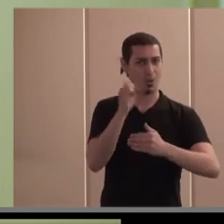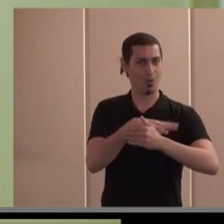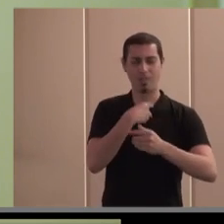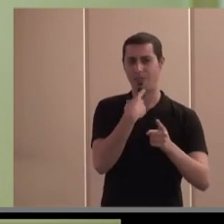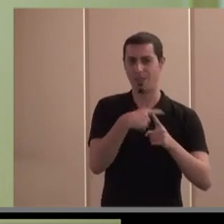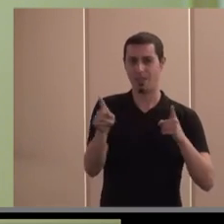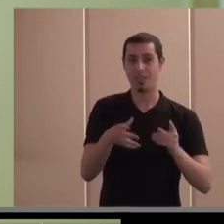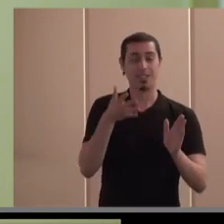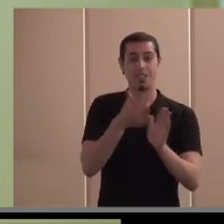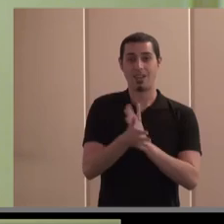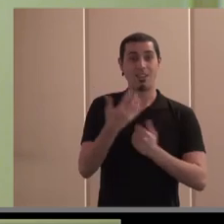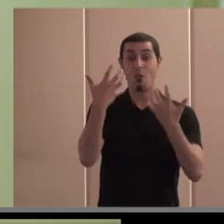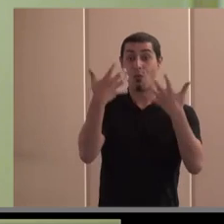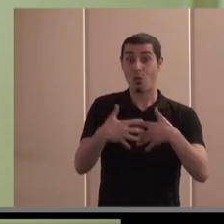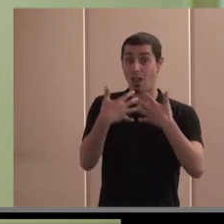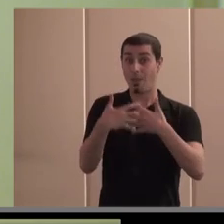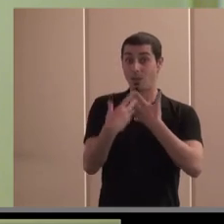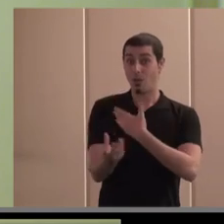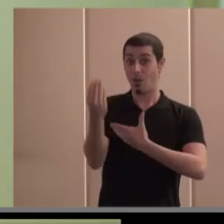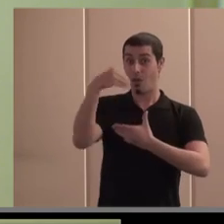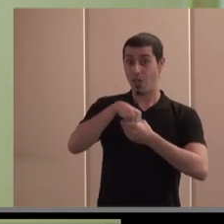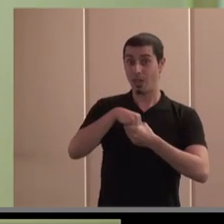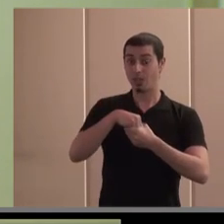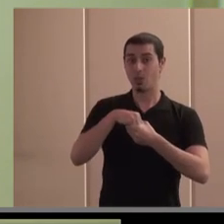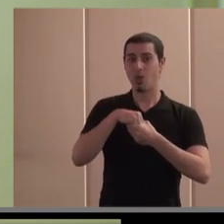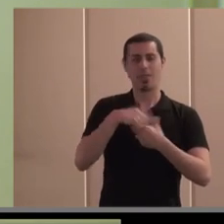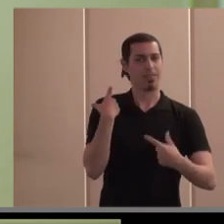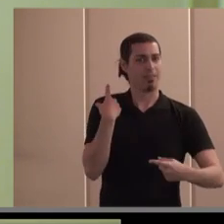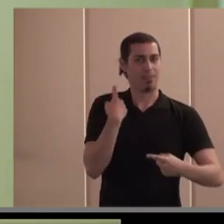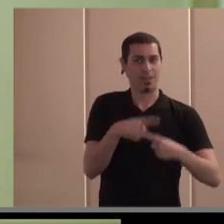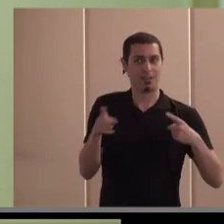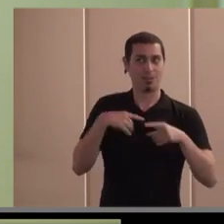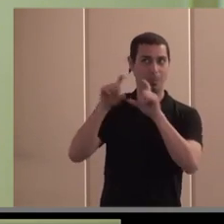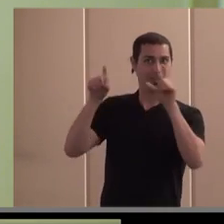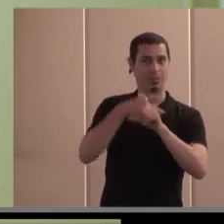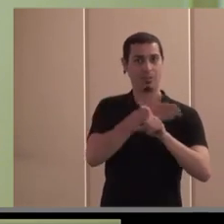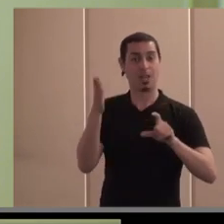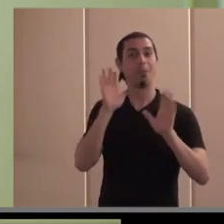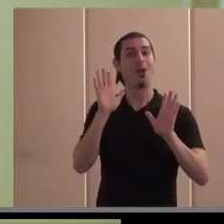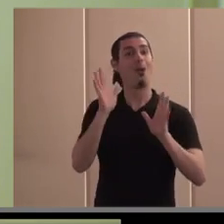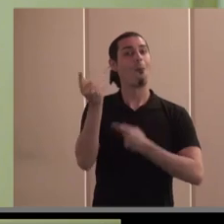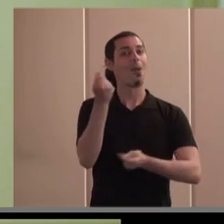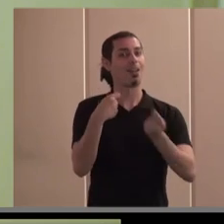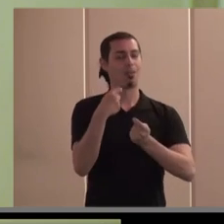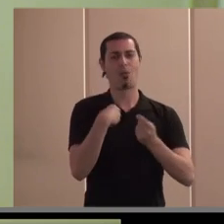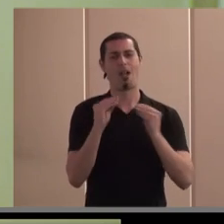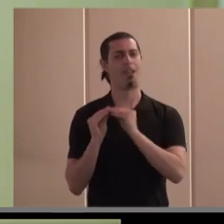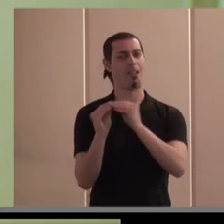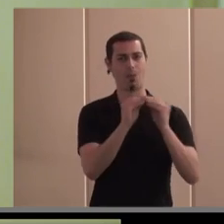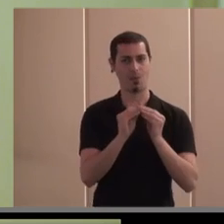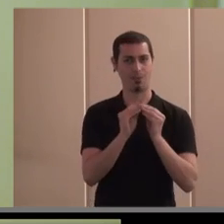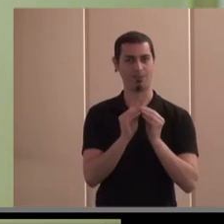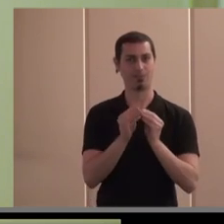por lo tanto, el funcionamiento de estas empresas a nivel interno es distinto y en el mercado todas somos iguales. Esto es algo